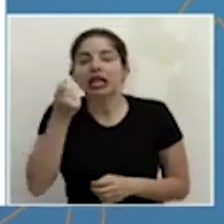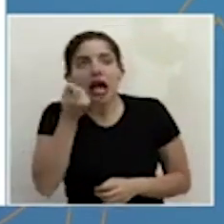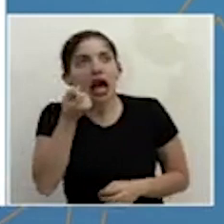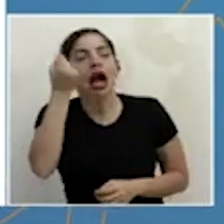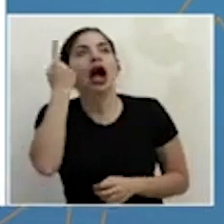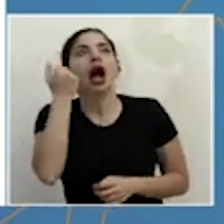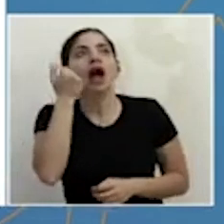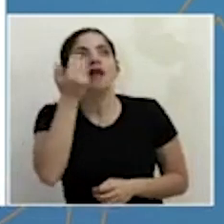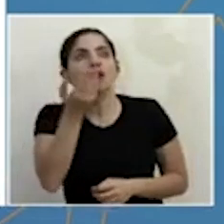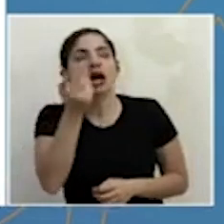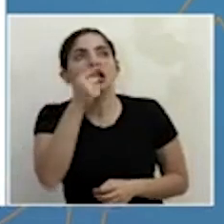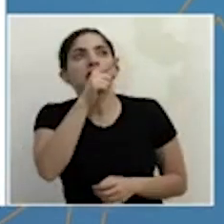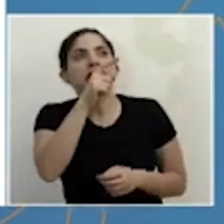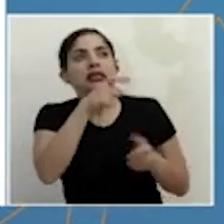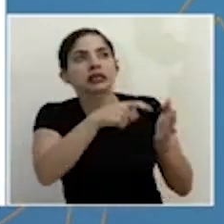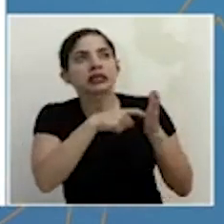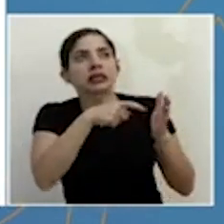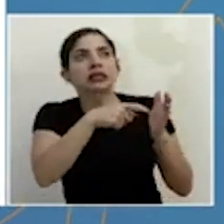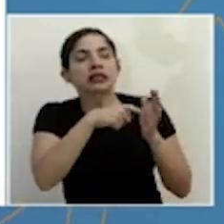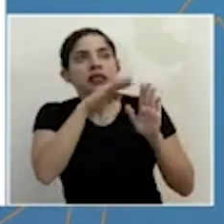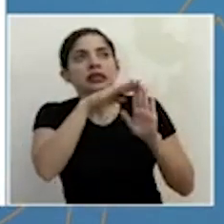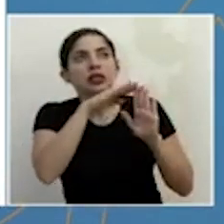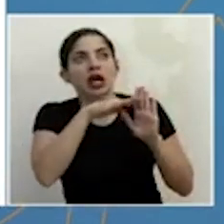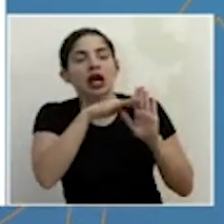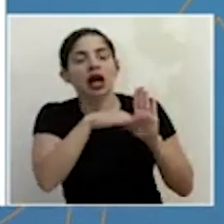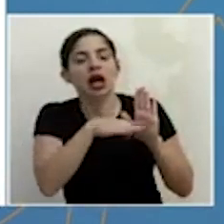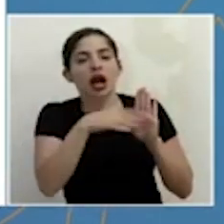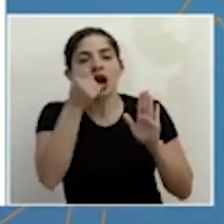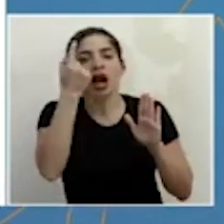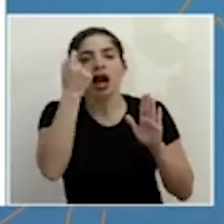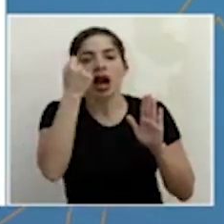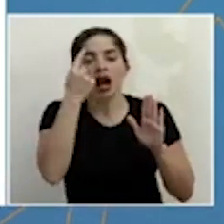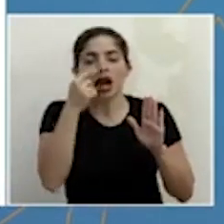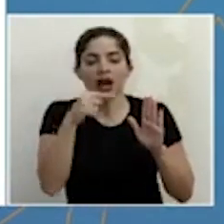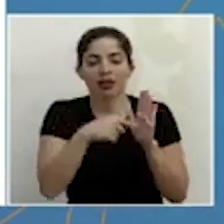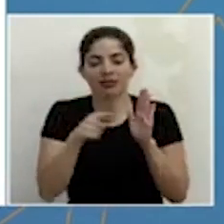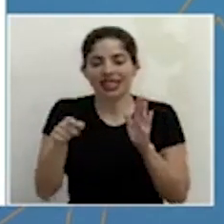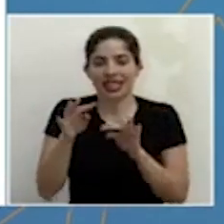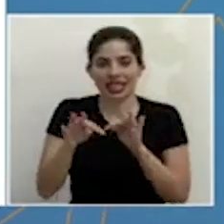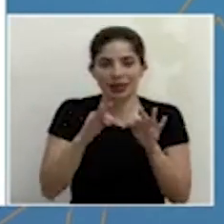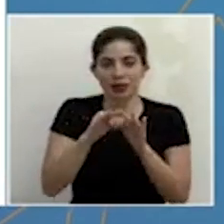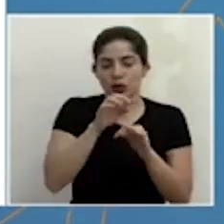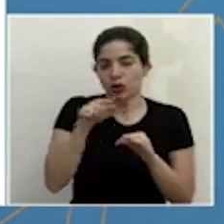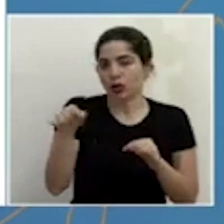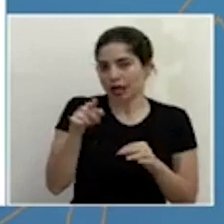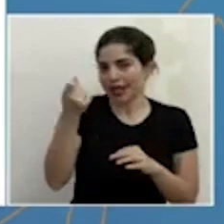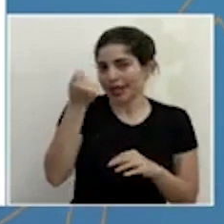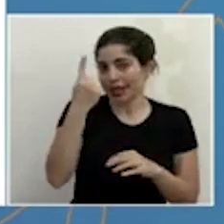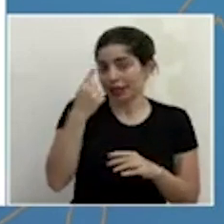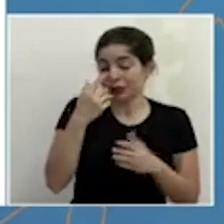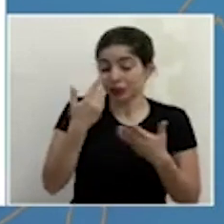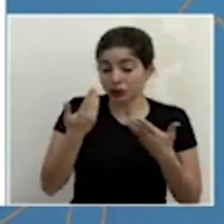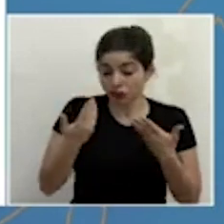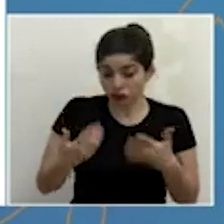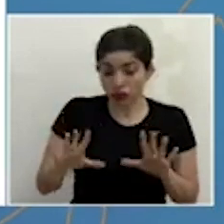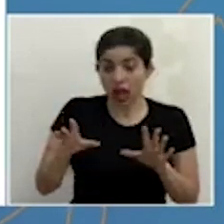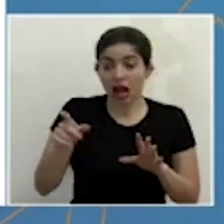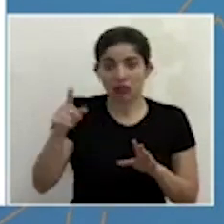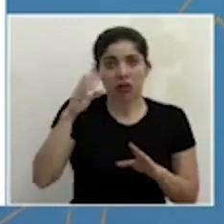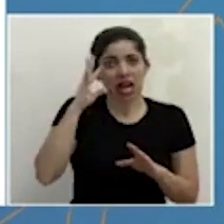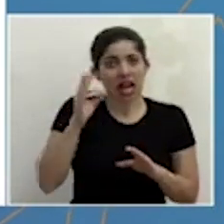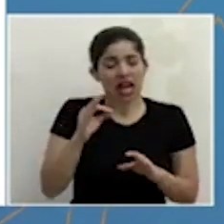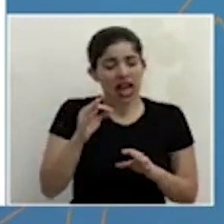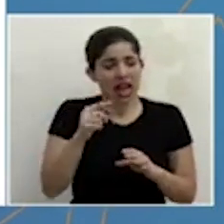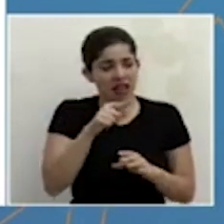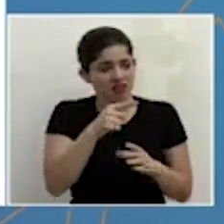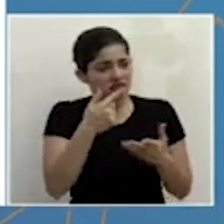entendimiento de todos los elementos que debe tener un protocolo sectorial de esta de esta naturaleza posteriormente cuando ya el sector considera que